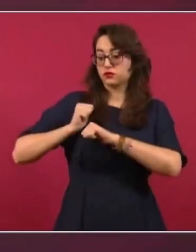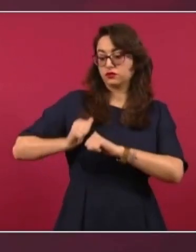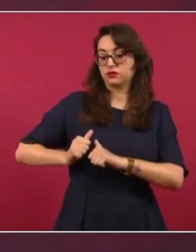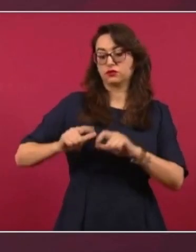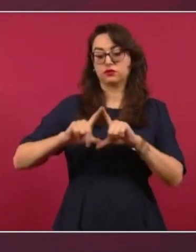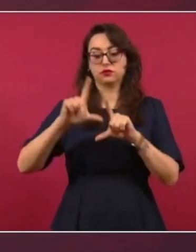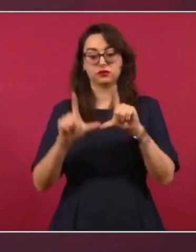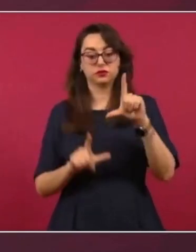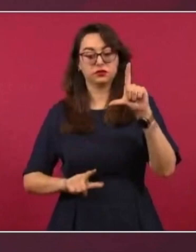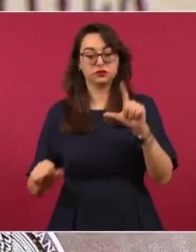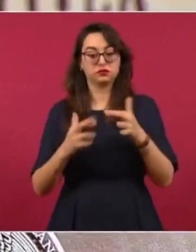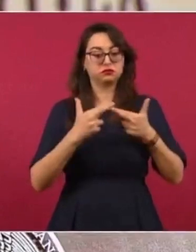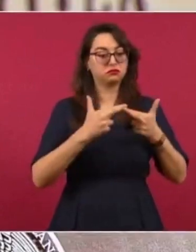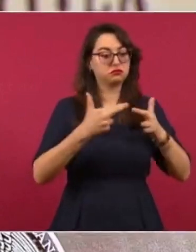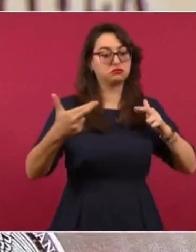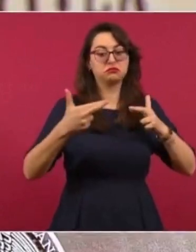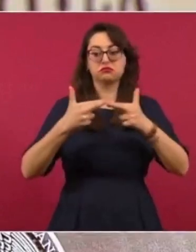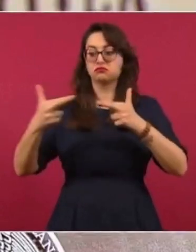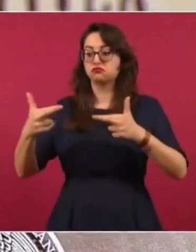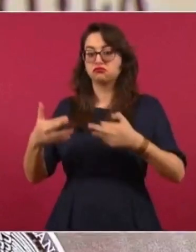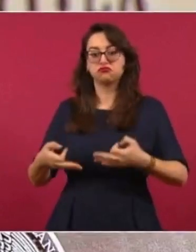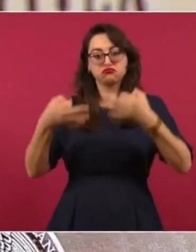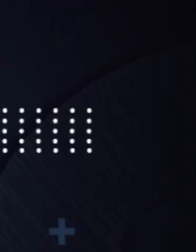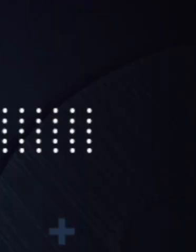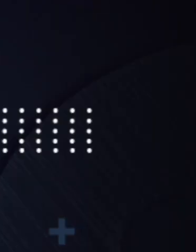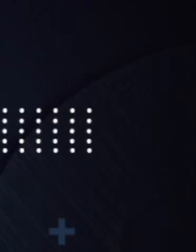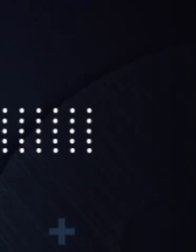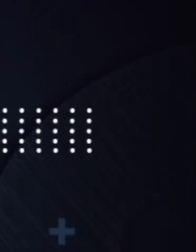una relación de carácter institucional.